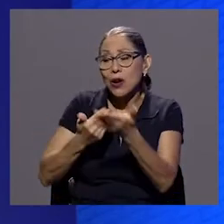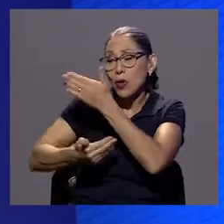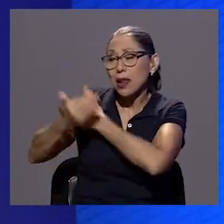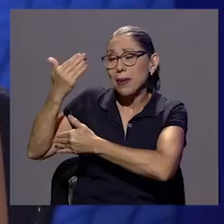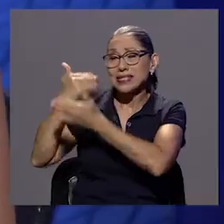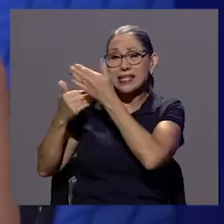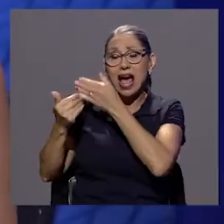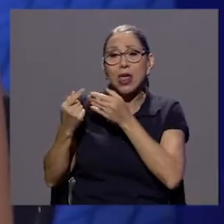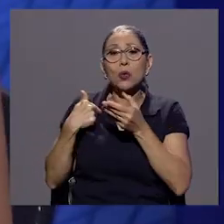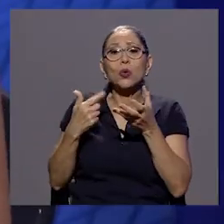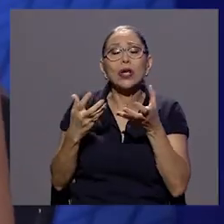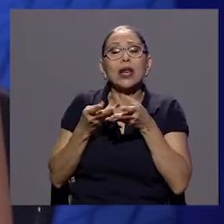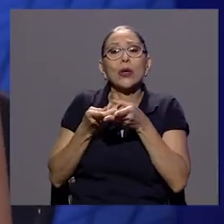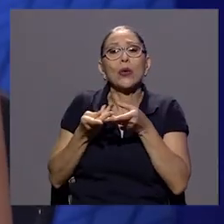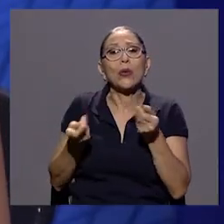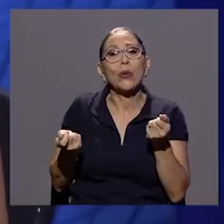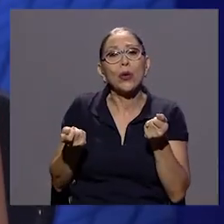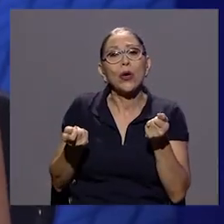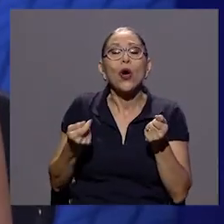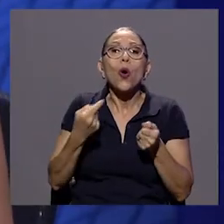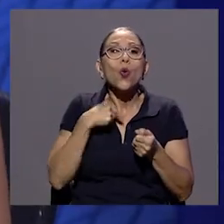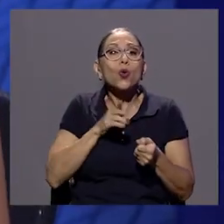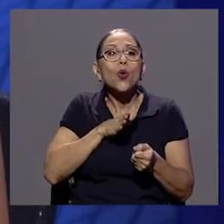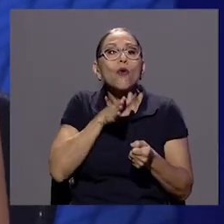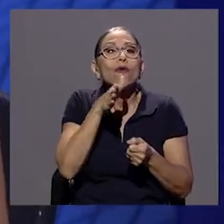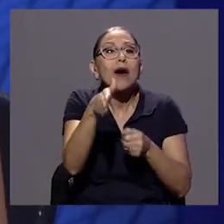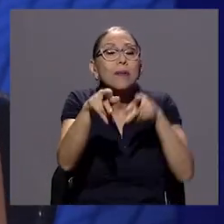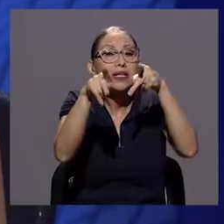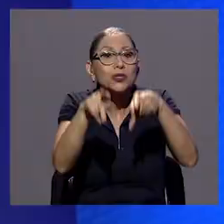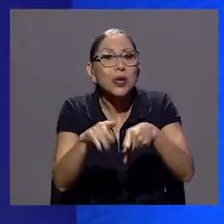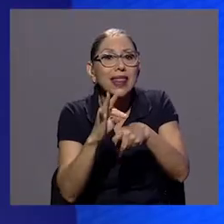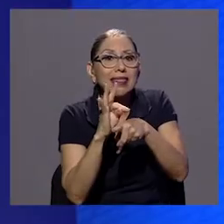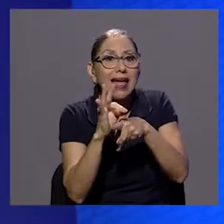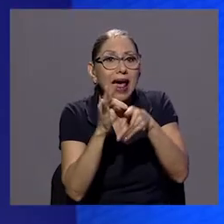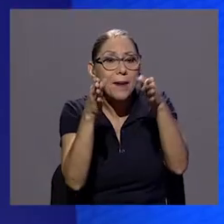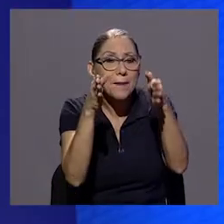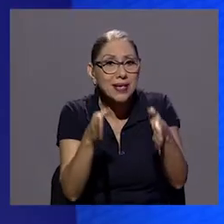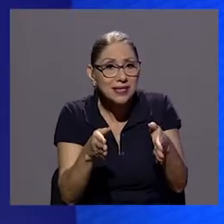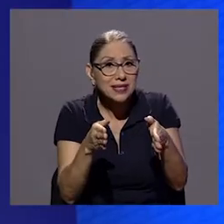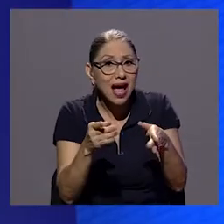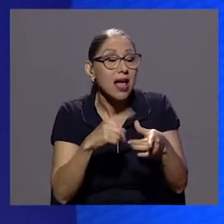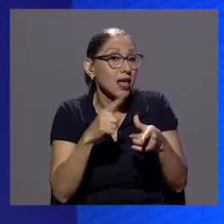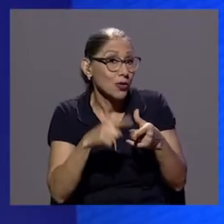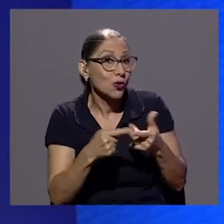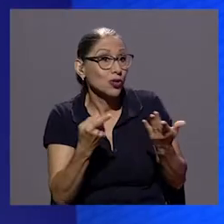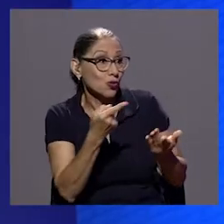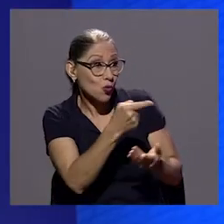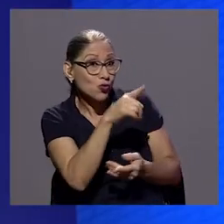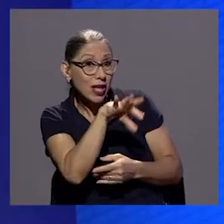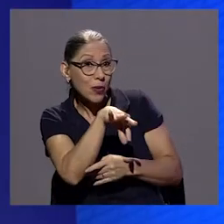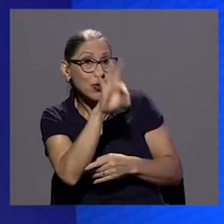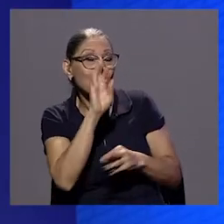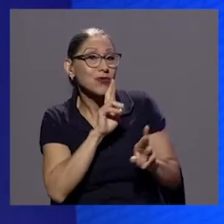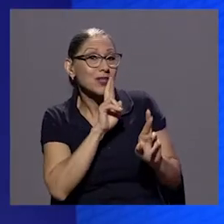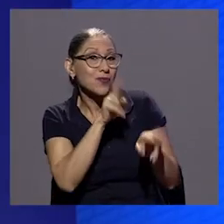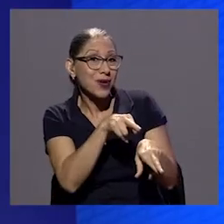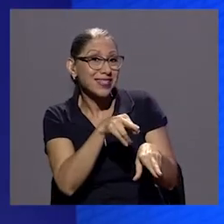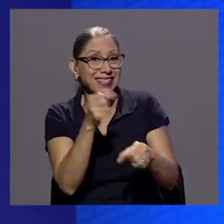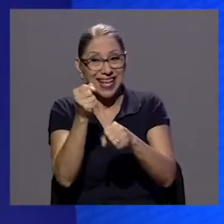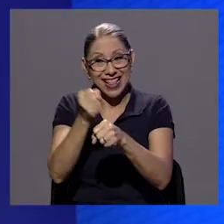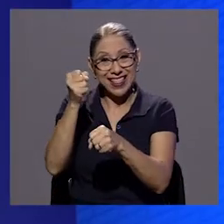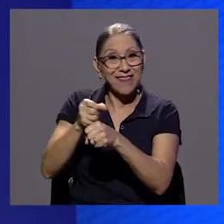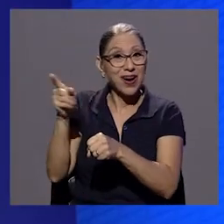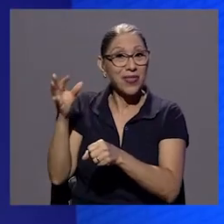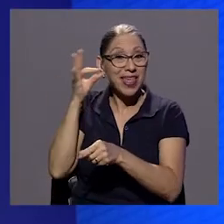un terapista ¿verdad? y encontraste un poco esas respuestas en el trabajo de Ifigenia y en este de